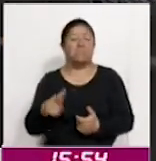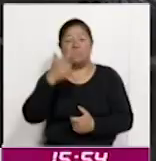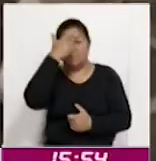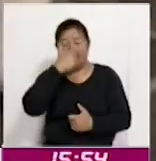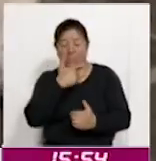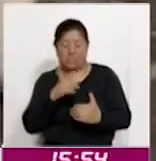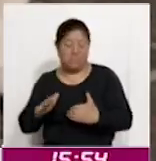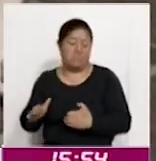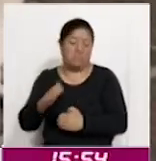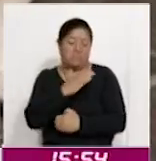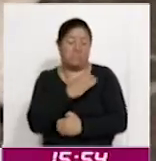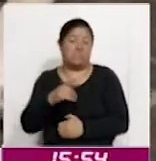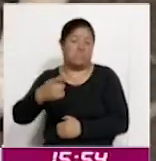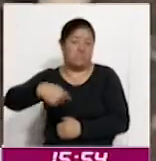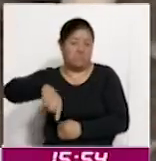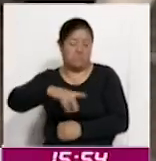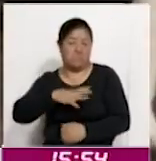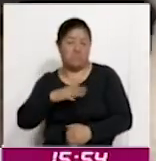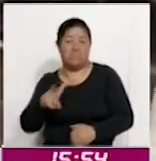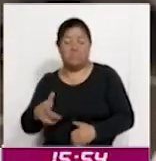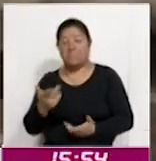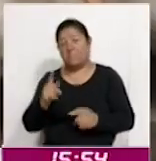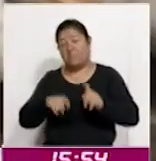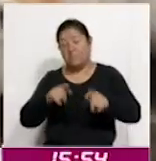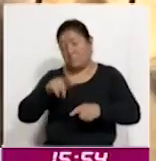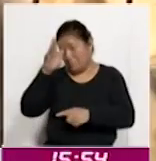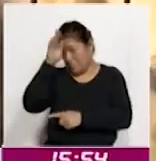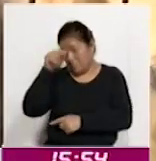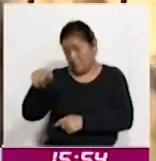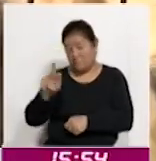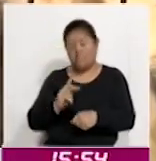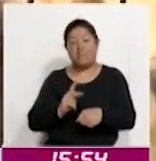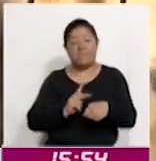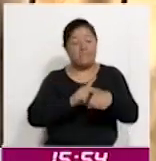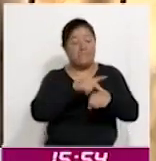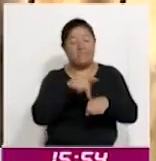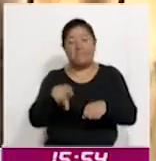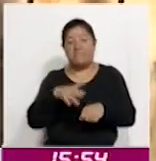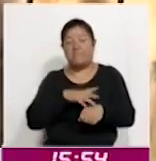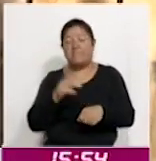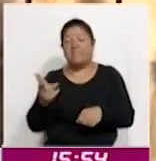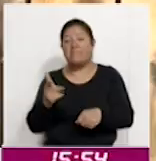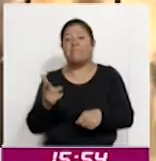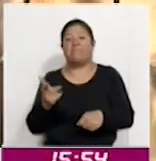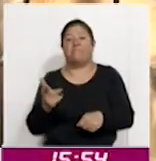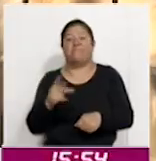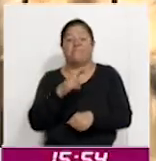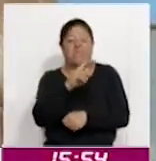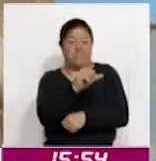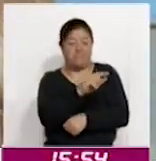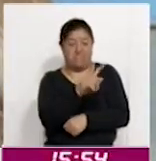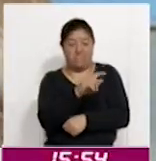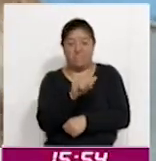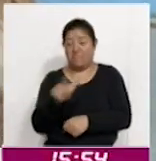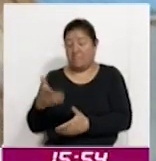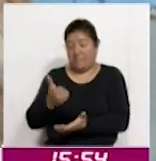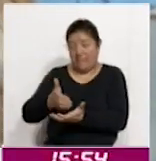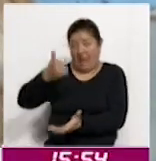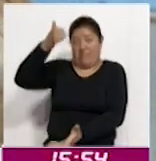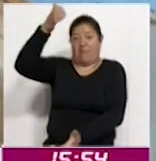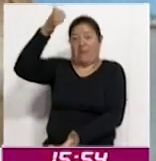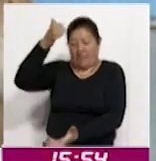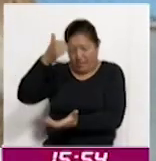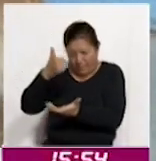con alguna cobija o algún suetercito, de acuerdo a la raza, al tamaño, porque también hay que tener consideración que los perritos longevos